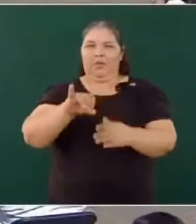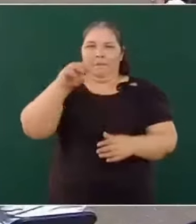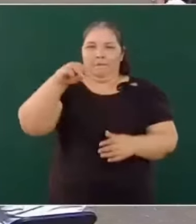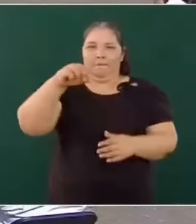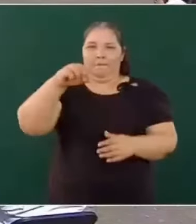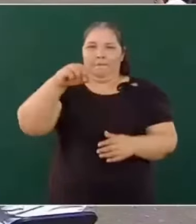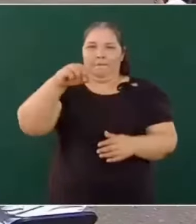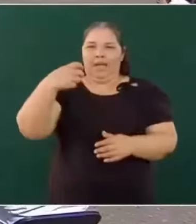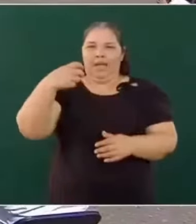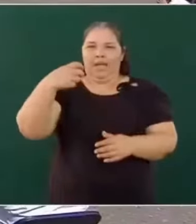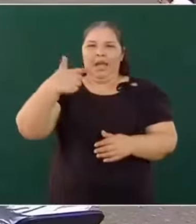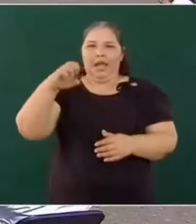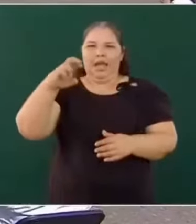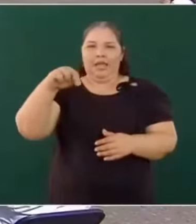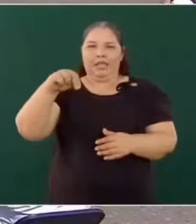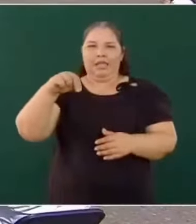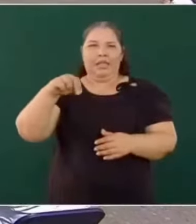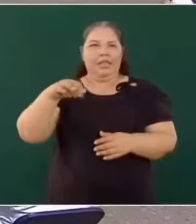tiene empresas,